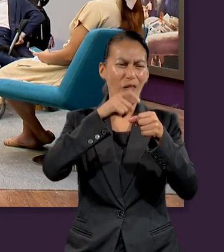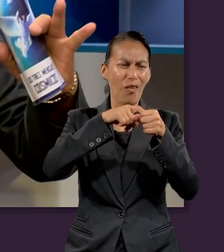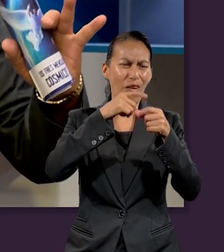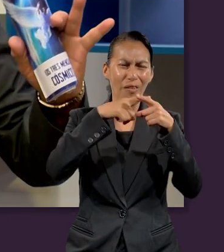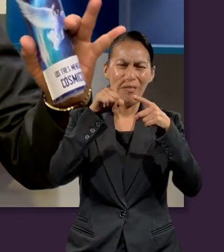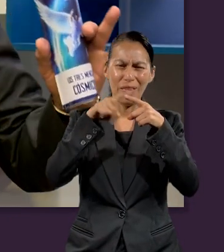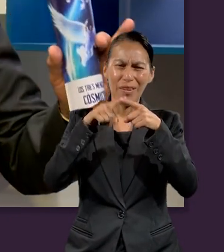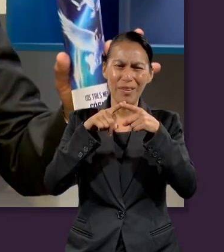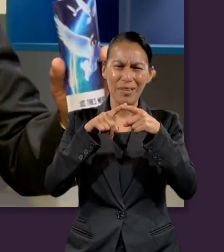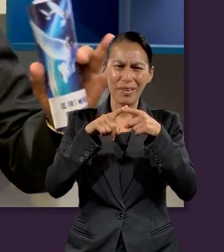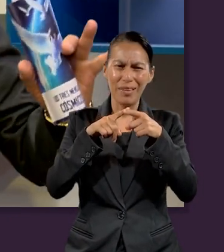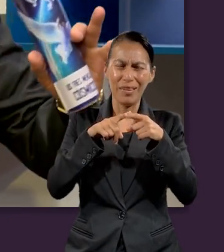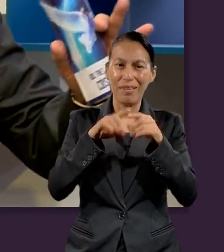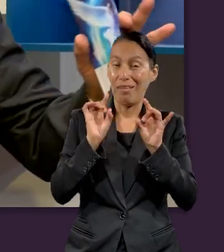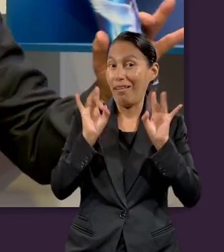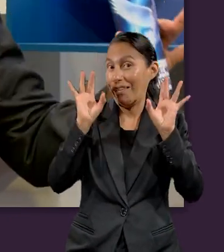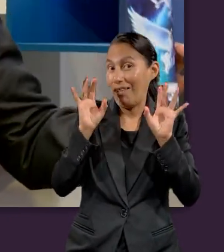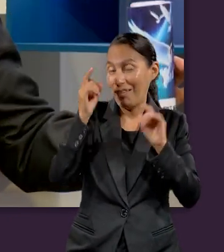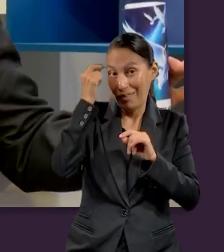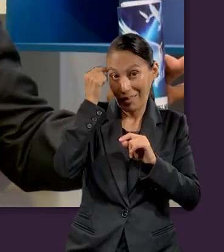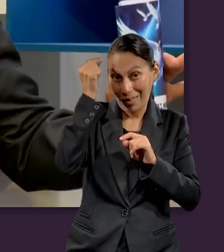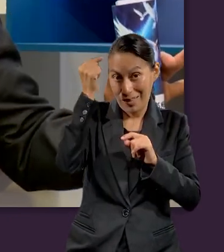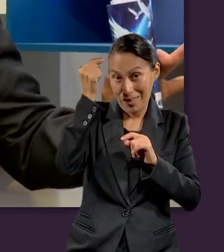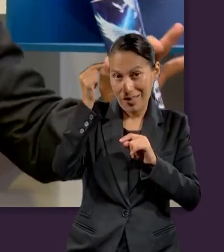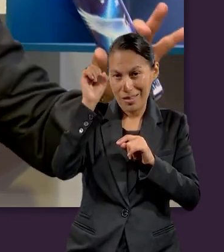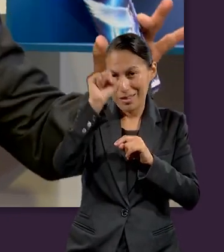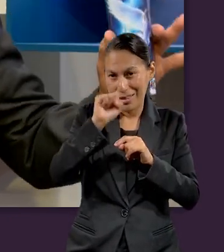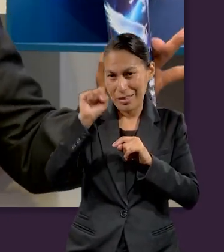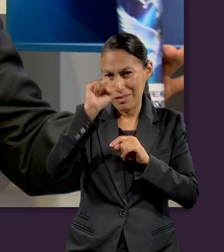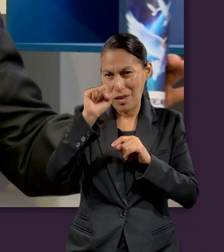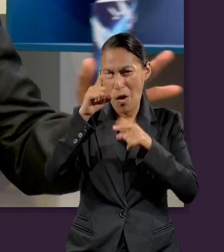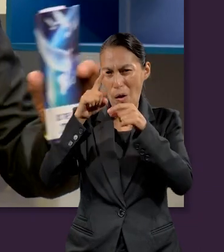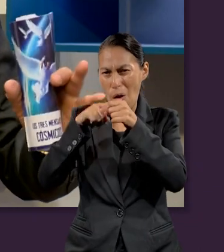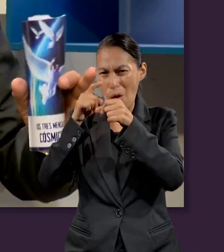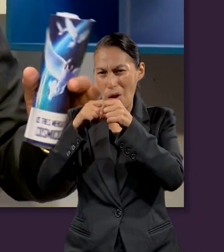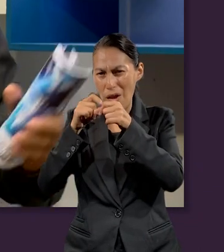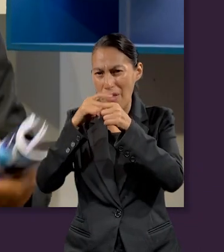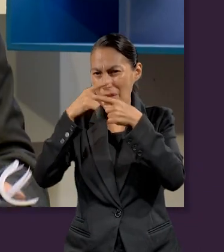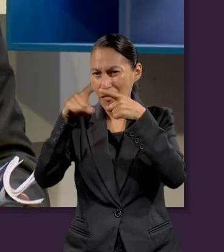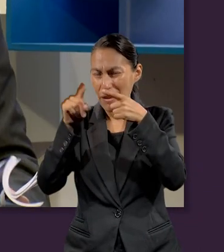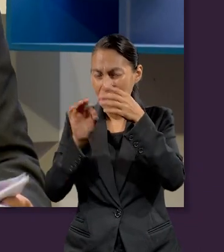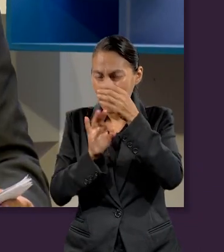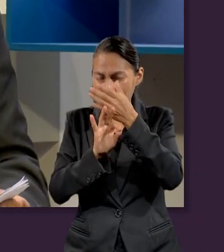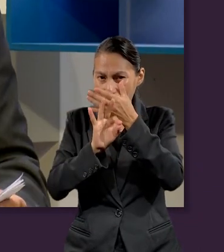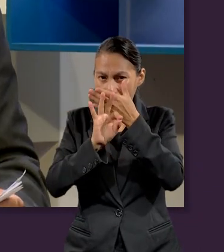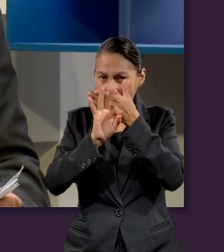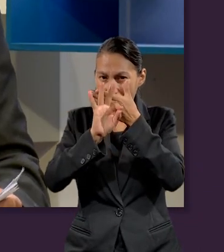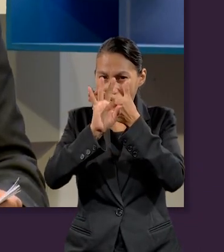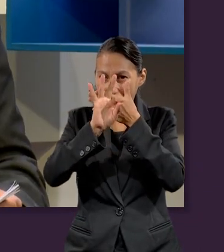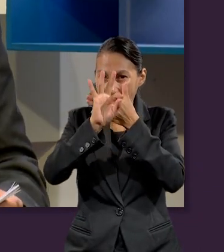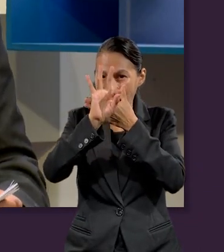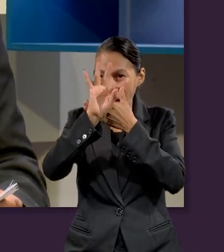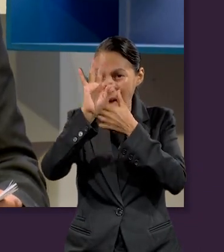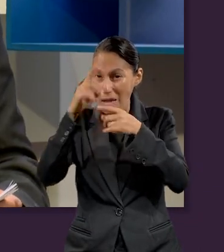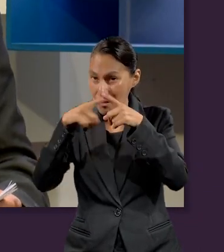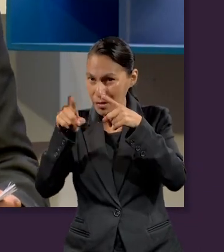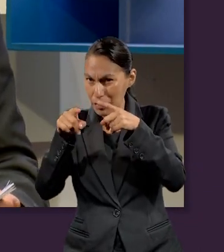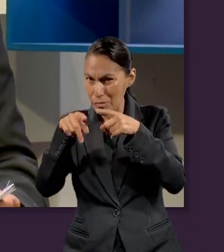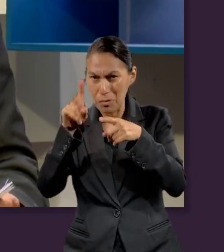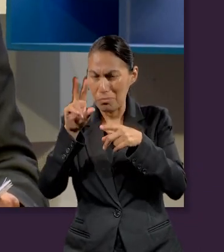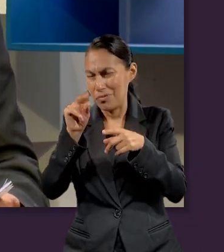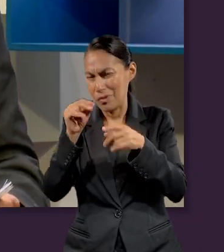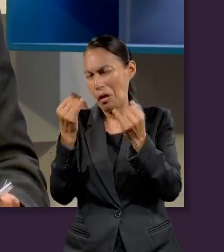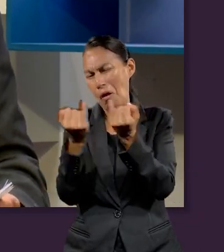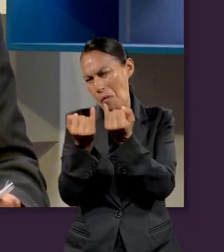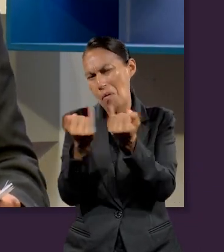fuera de un color diferente, que amaneció el sábado y fuera un color diferente de los otros días, pero no, y ahí entra el terreno